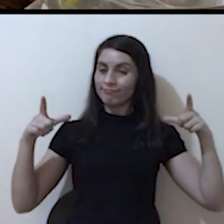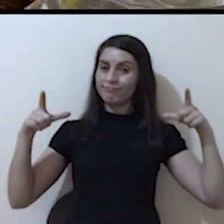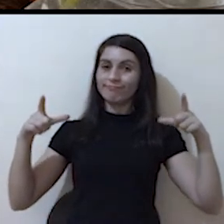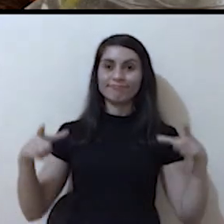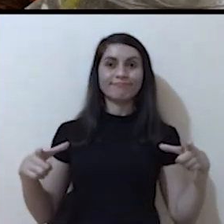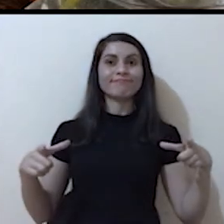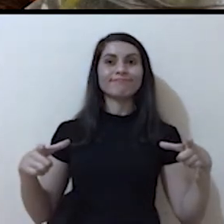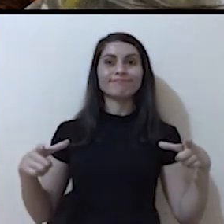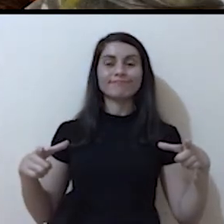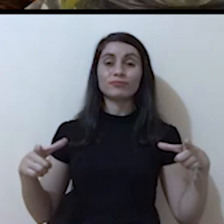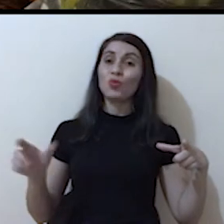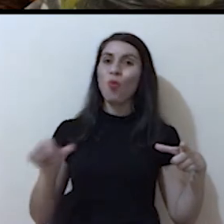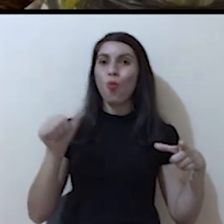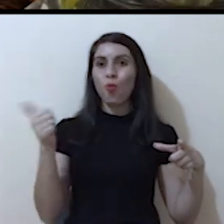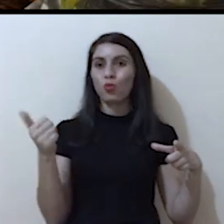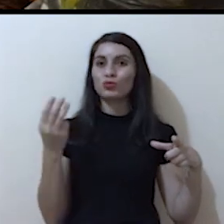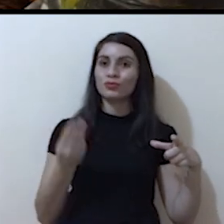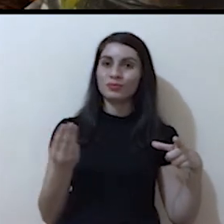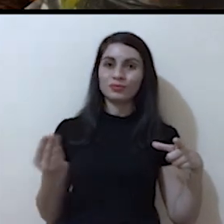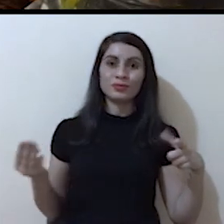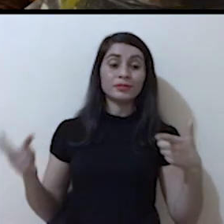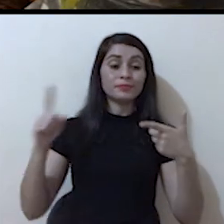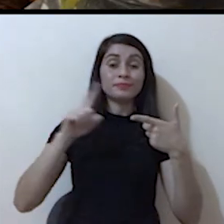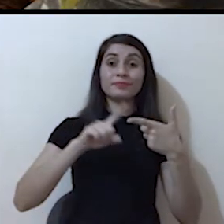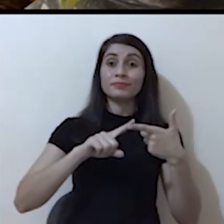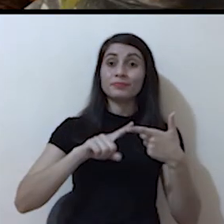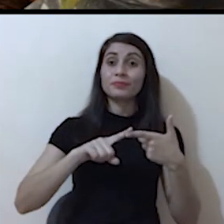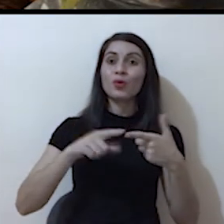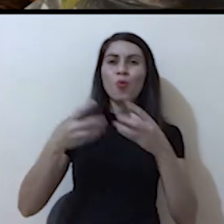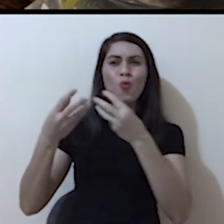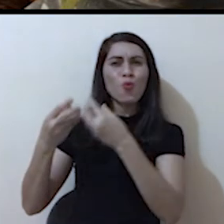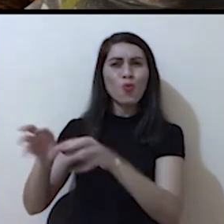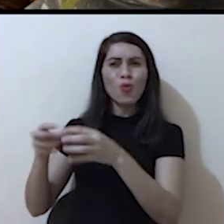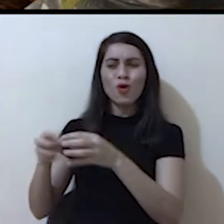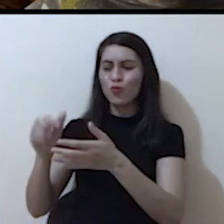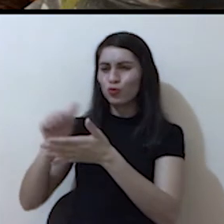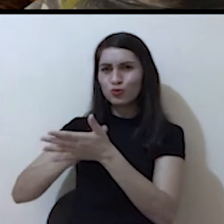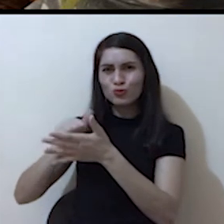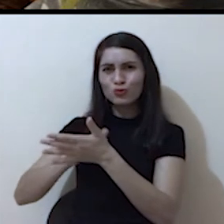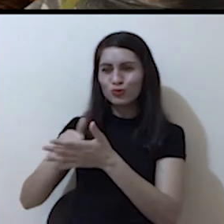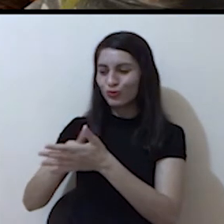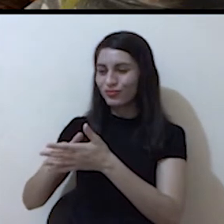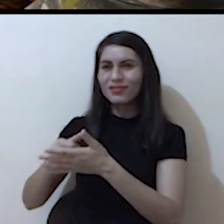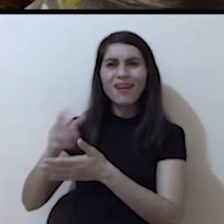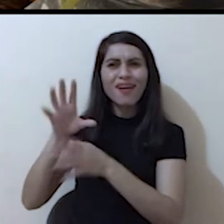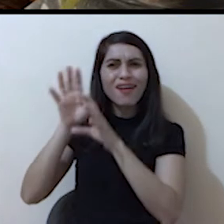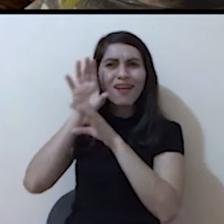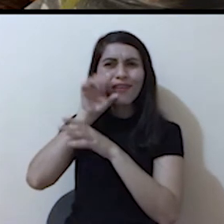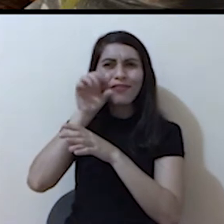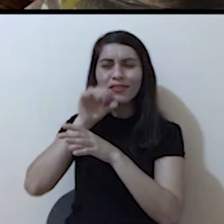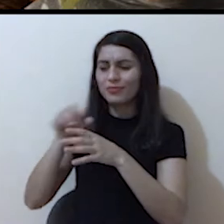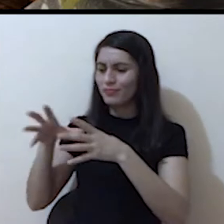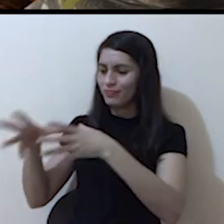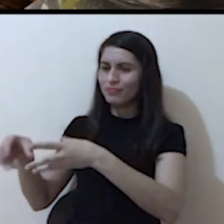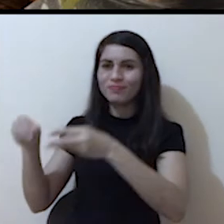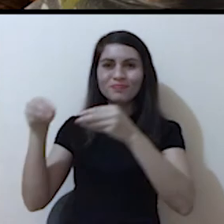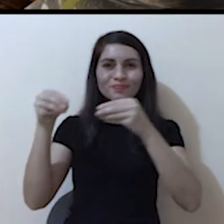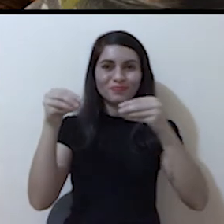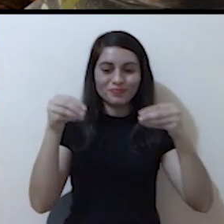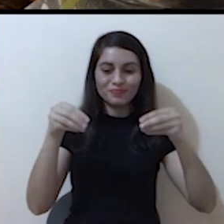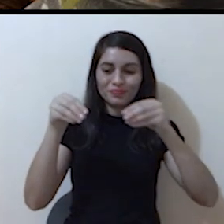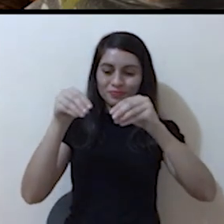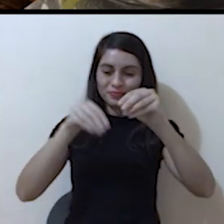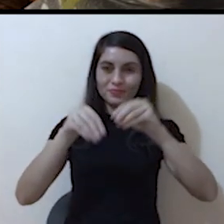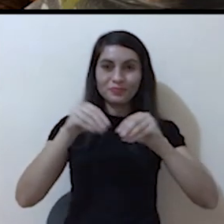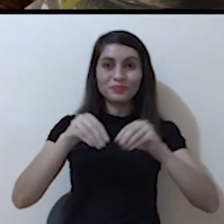para que quepa el siguiente material, un cartón de huevos, que solo vamos a necesitar aproximadamente el espacio